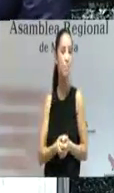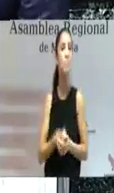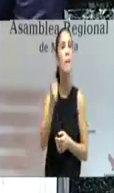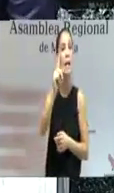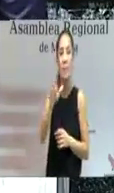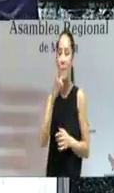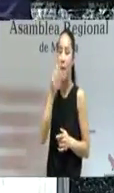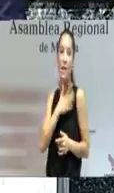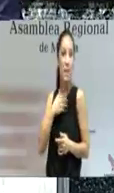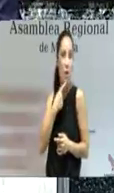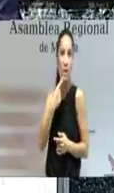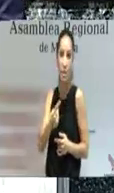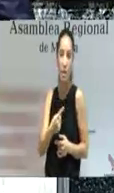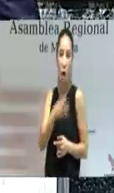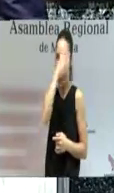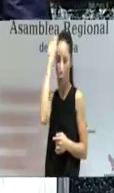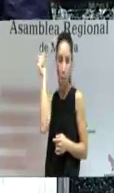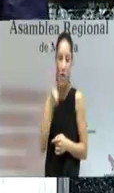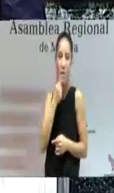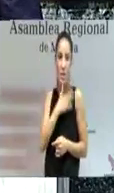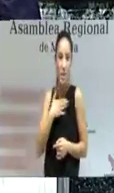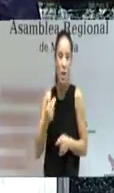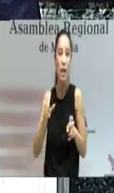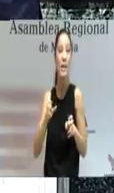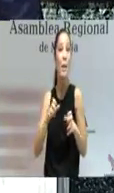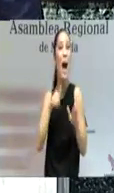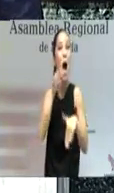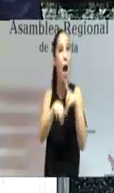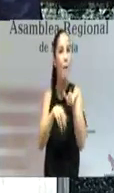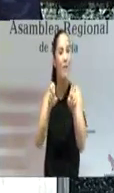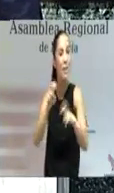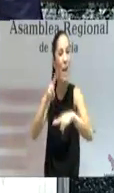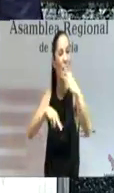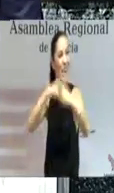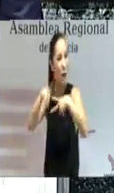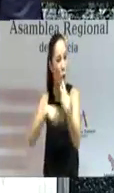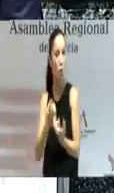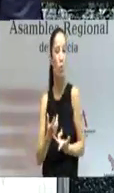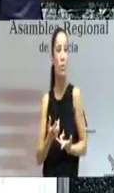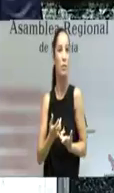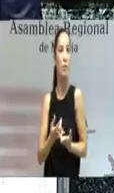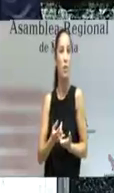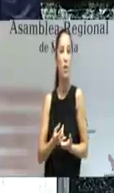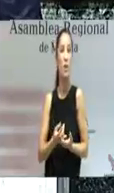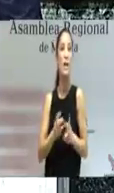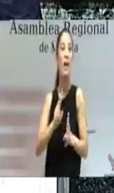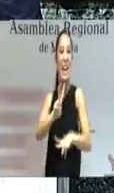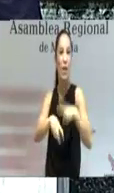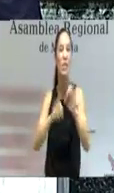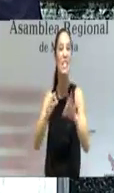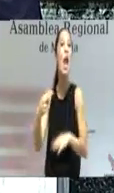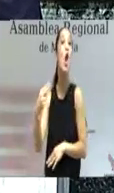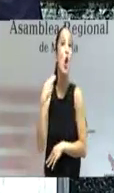mencionar en este capítulo de los avances obtenidos en la reconstrucción de nuestra región la reconstrucción de Lorca